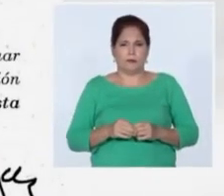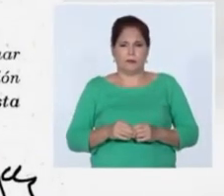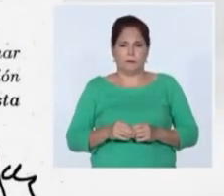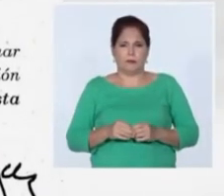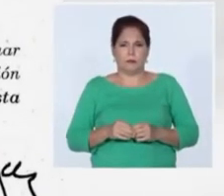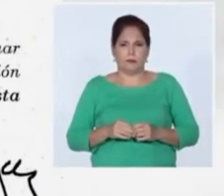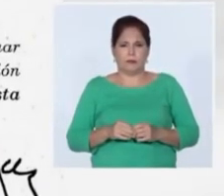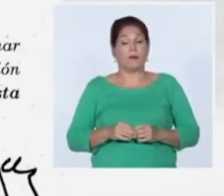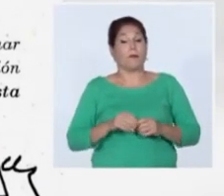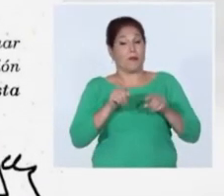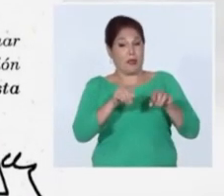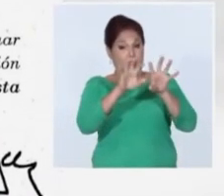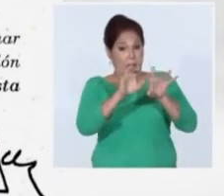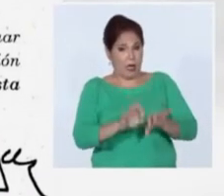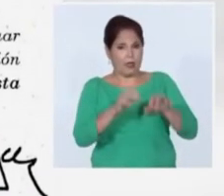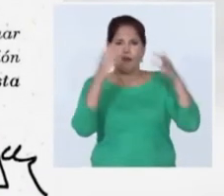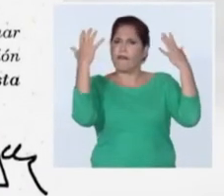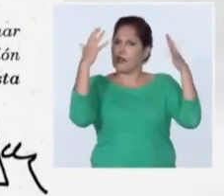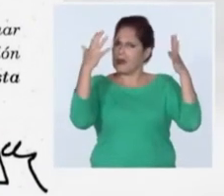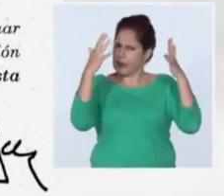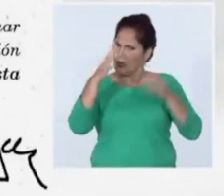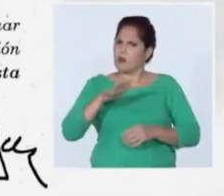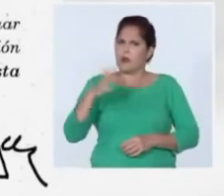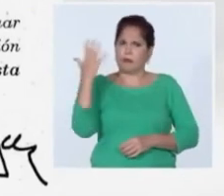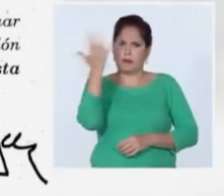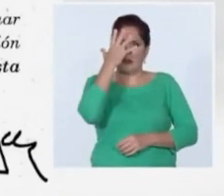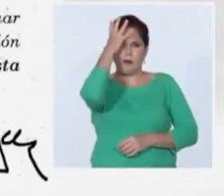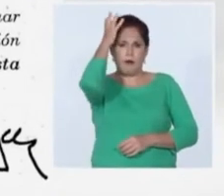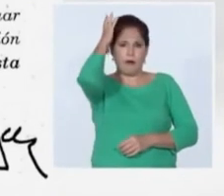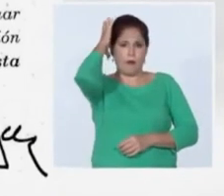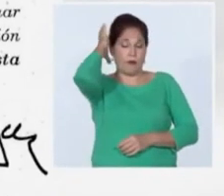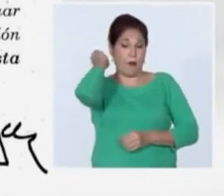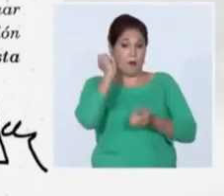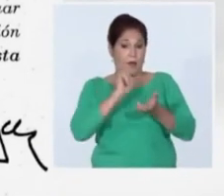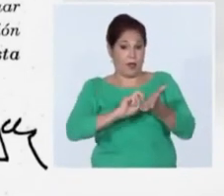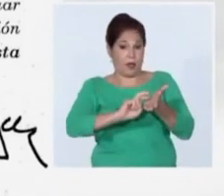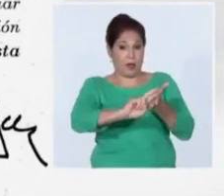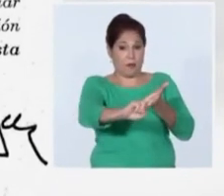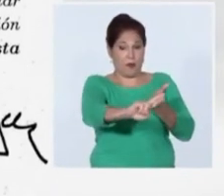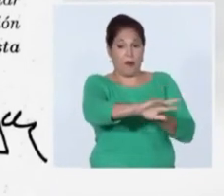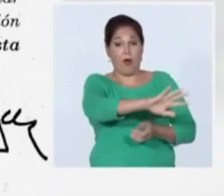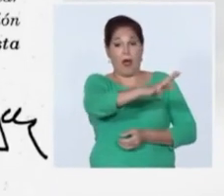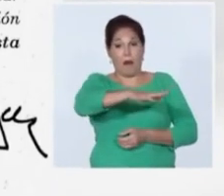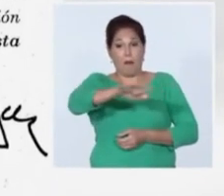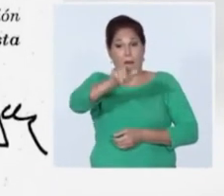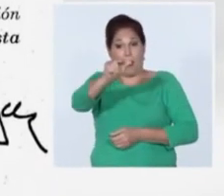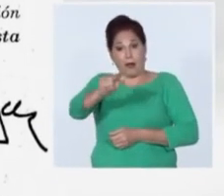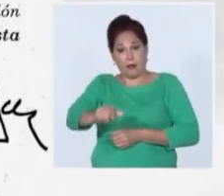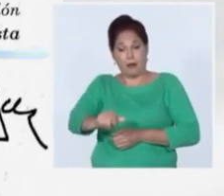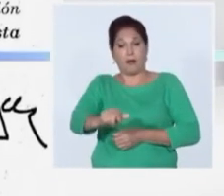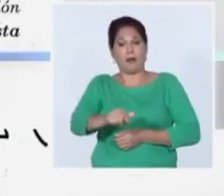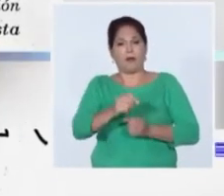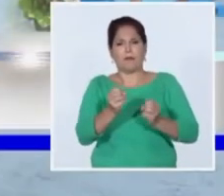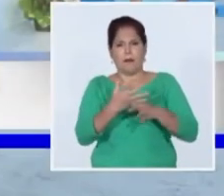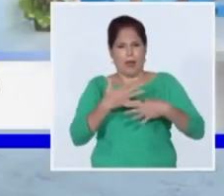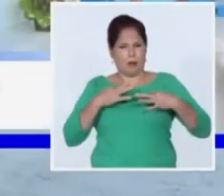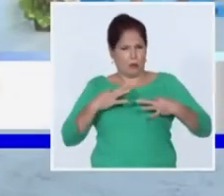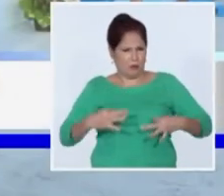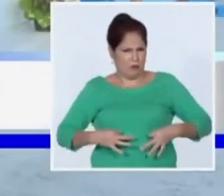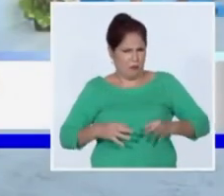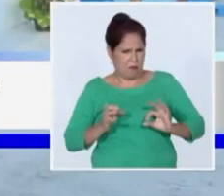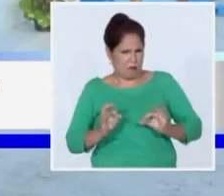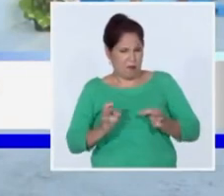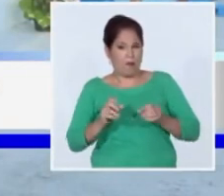una carta de felicitación del general de ejército Raúl Castro Ruz recibió la marina de guerra revolucionaria en el